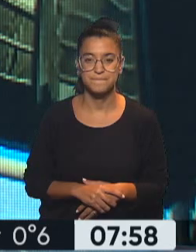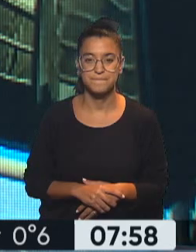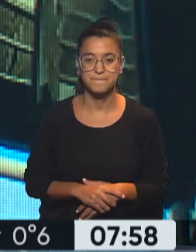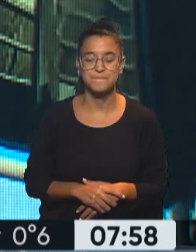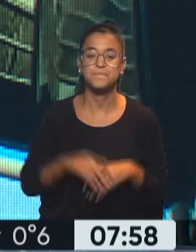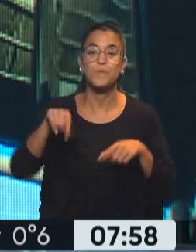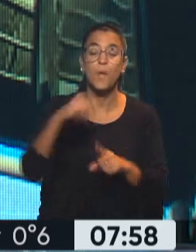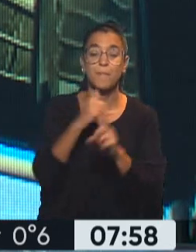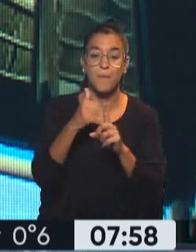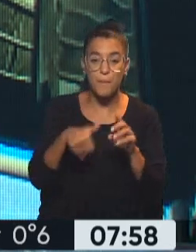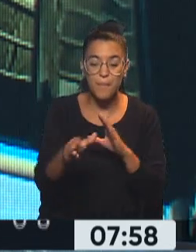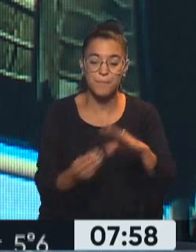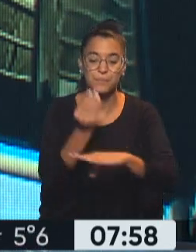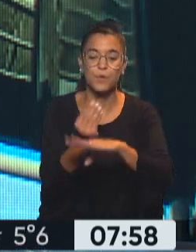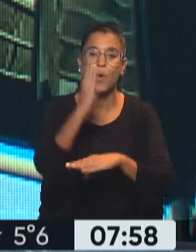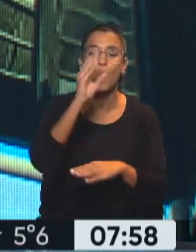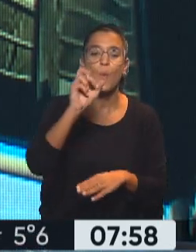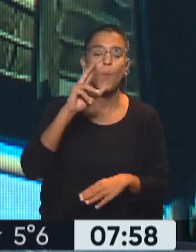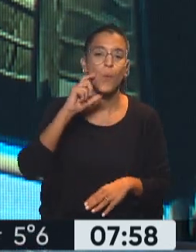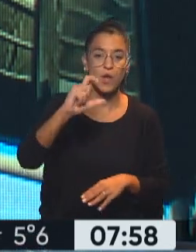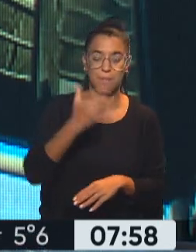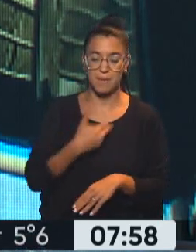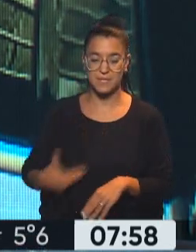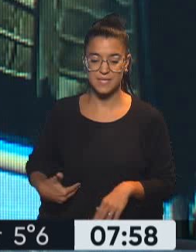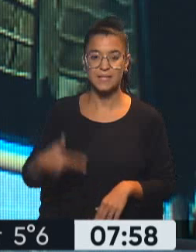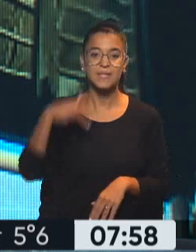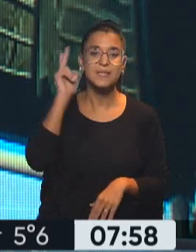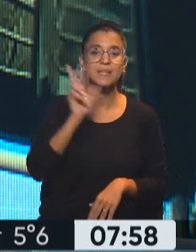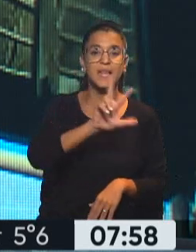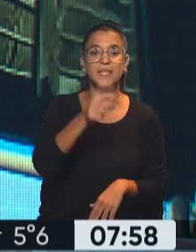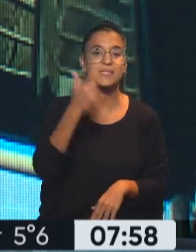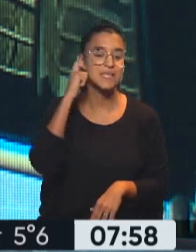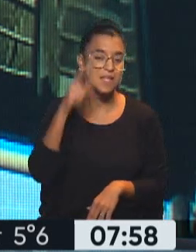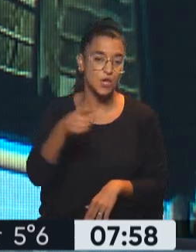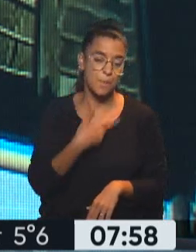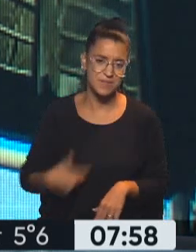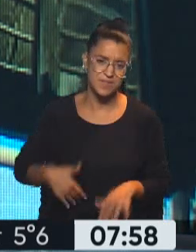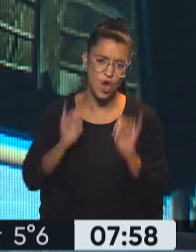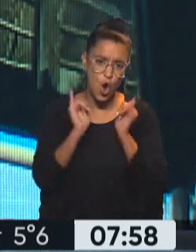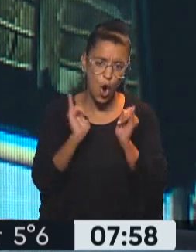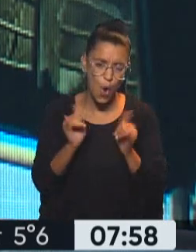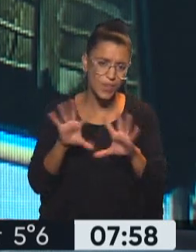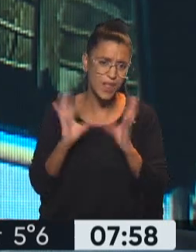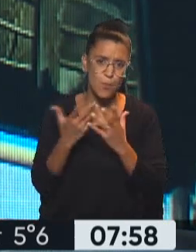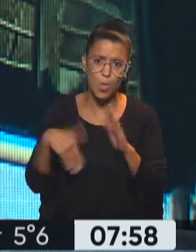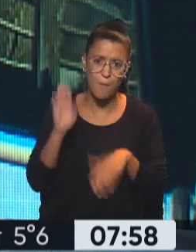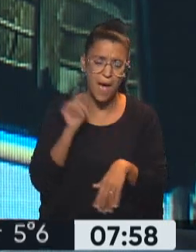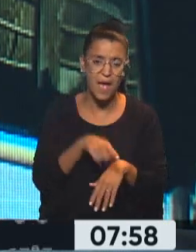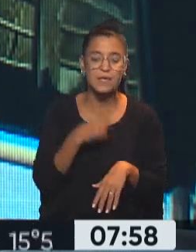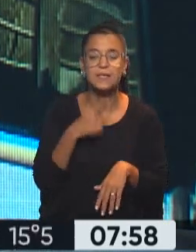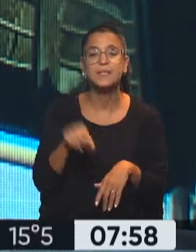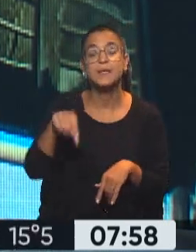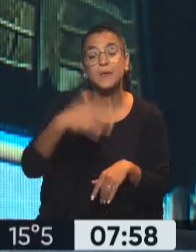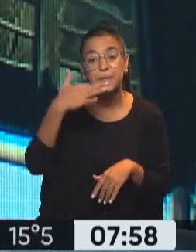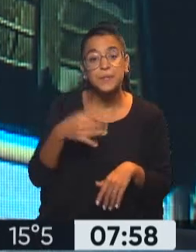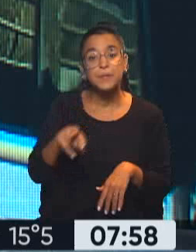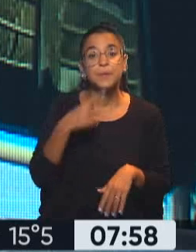Este mediodía asume Gabriel Boric como presidente de Chile, 36 años, uno de los presidentes más jóvenes del mundo. Lo cierto es que